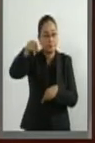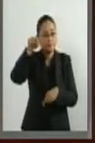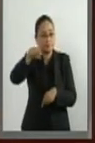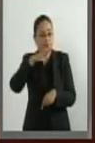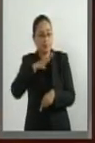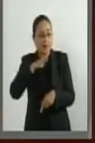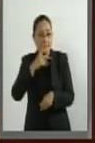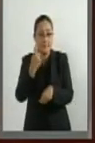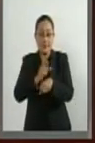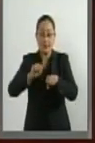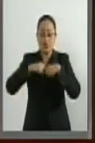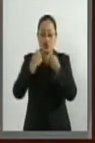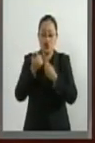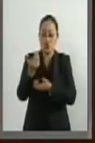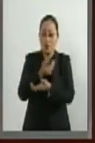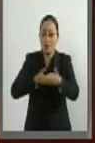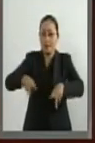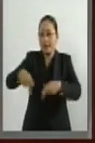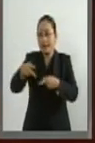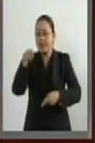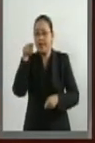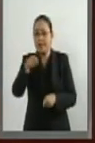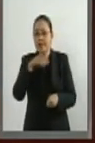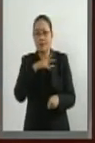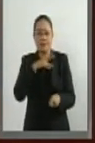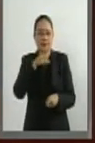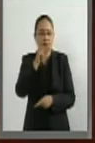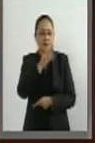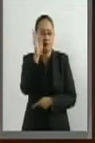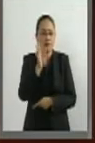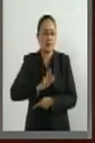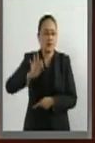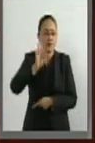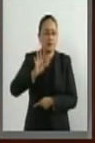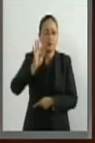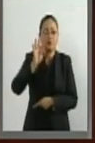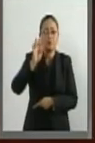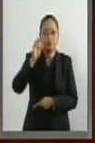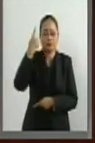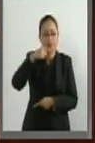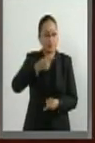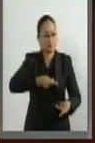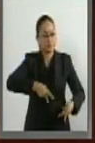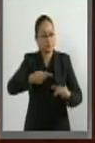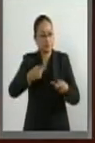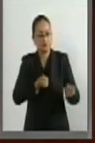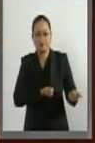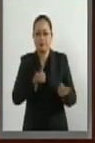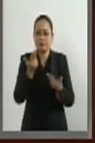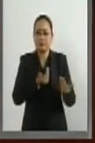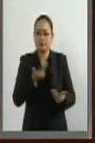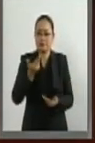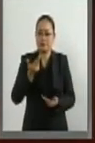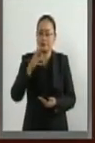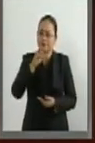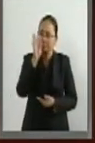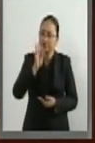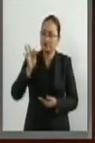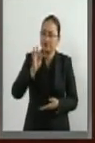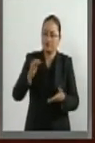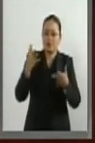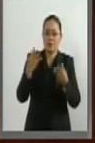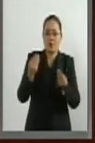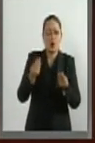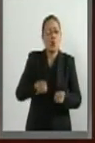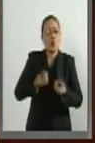primer socio comercial al que van el 80% de nuestras exportaciones y el número de personas